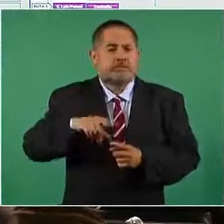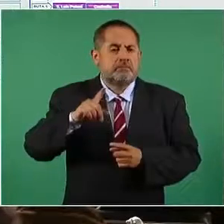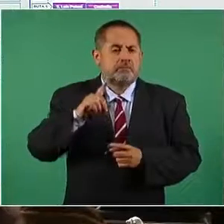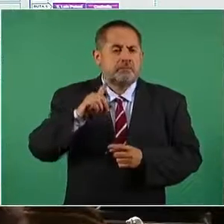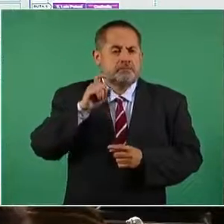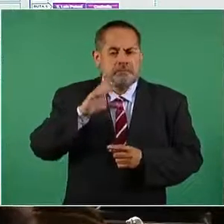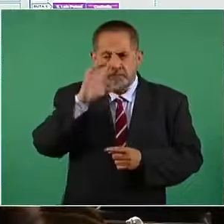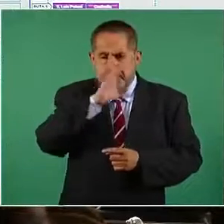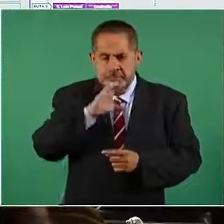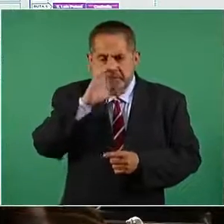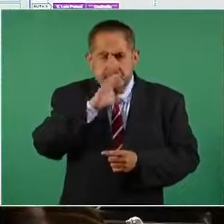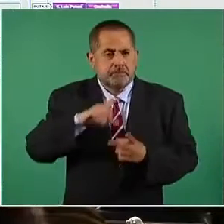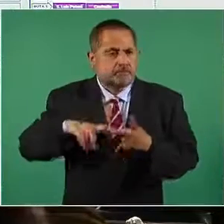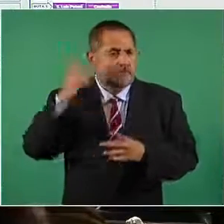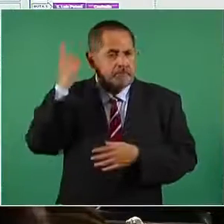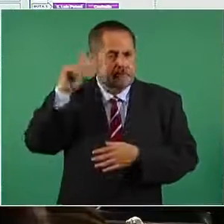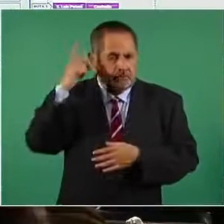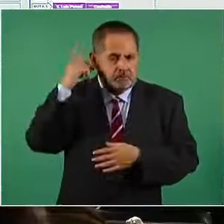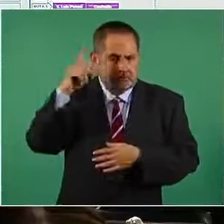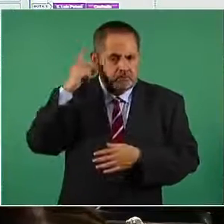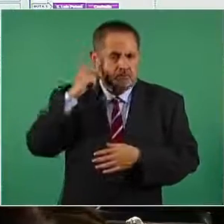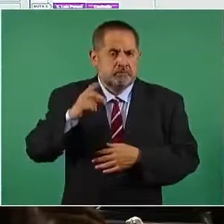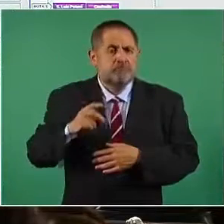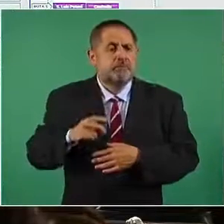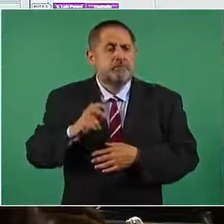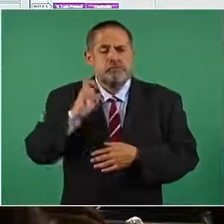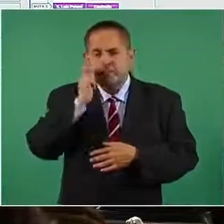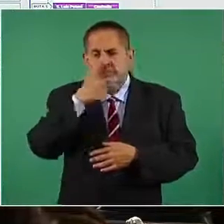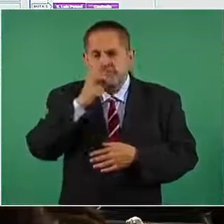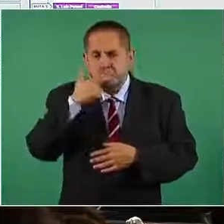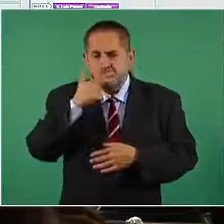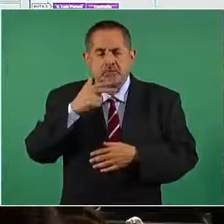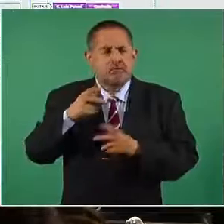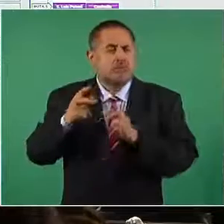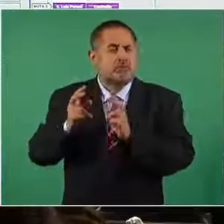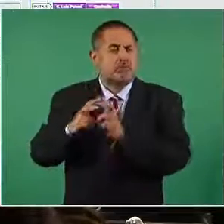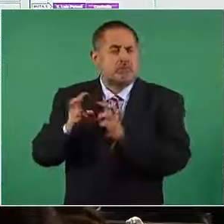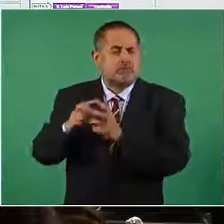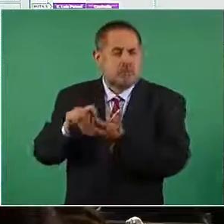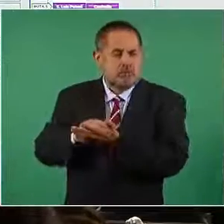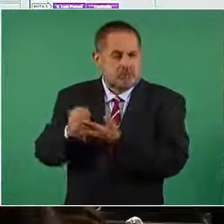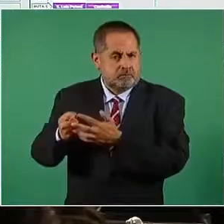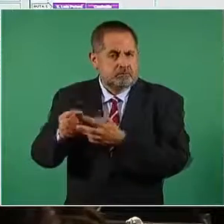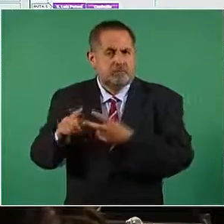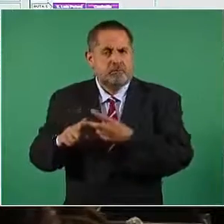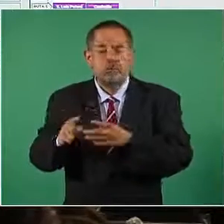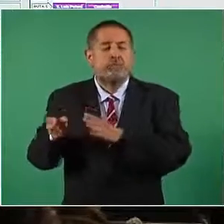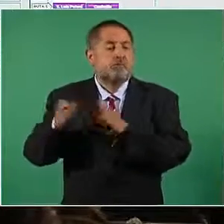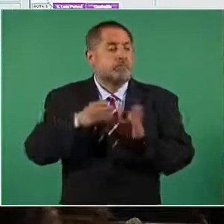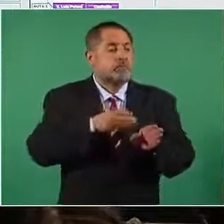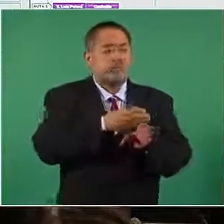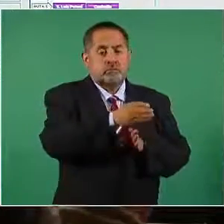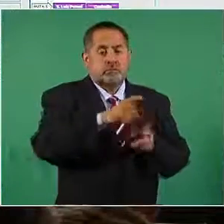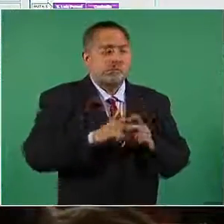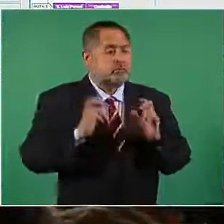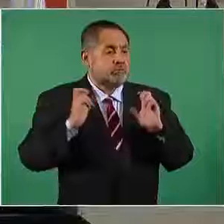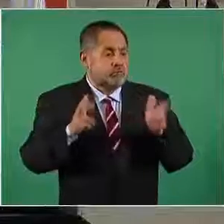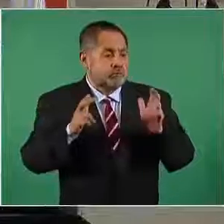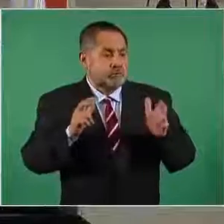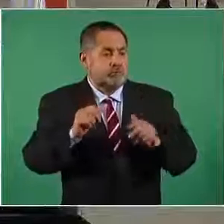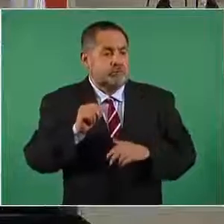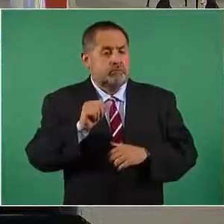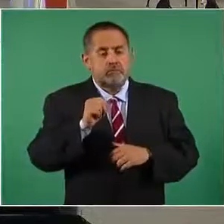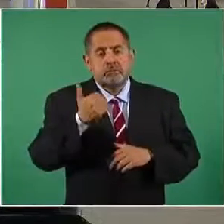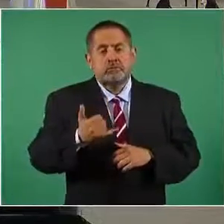Aguascalientes, Durango, Chihuahua, Tamaulipas. La ruta número dos, Chiapas y Yucatán.